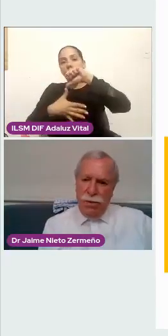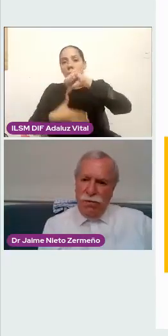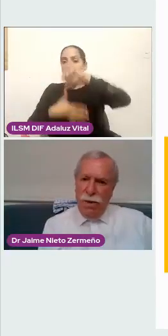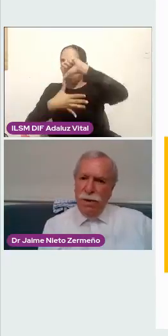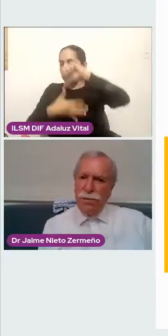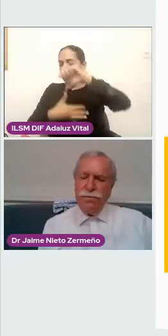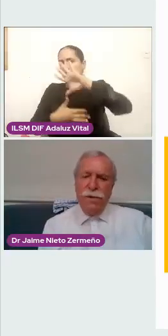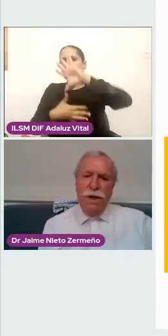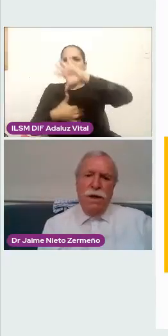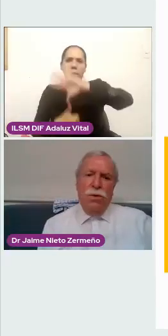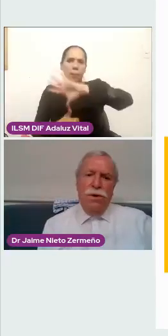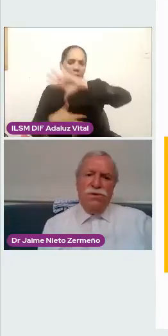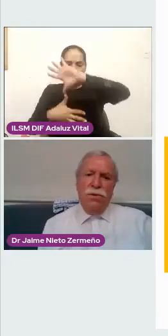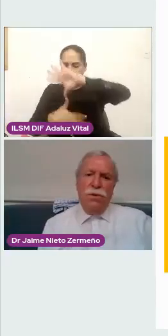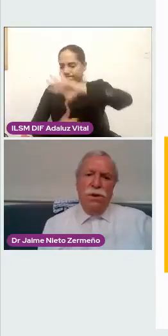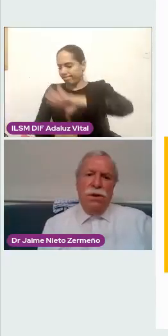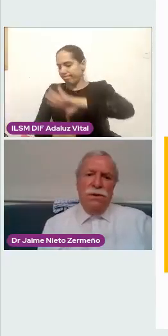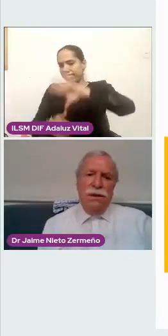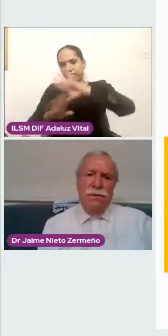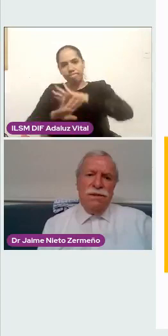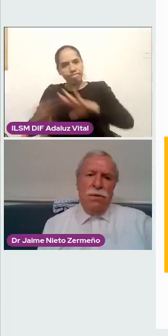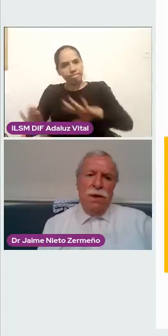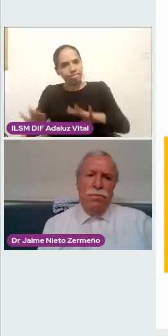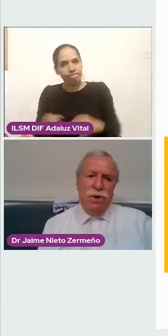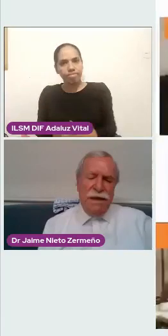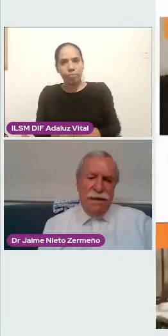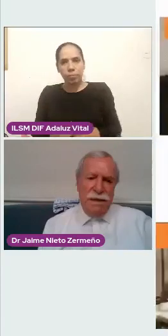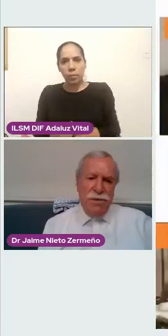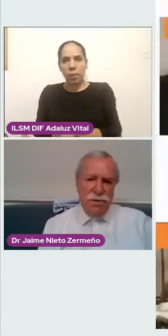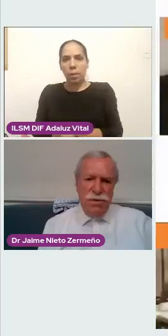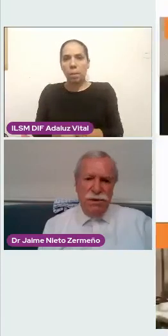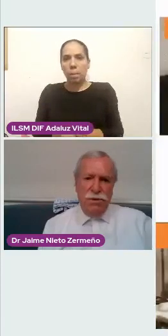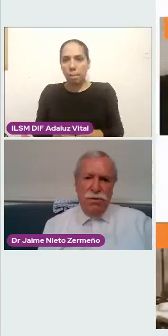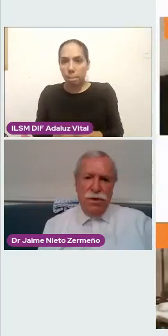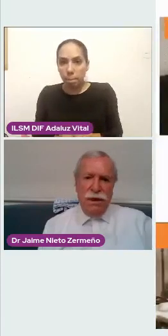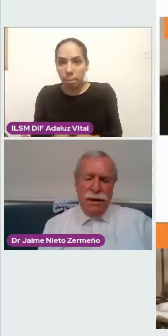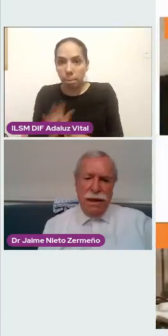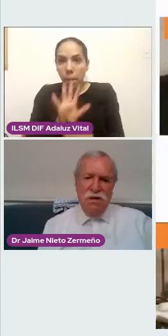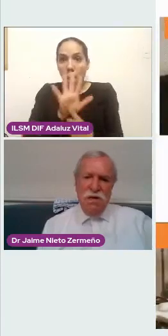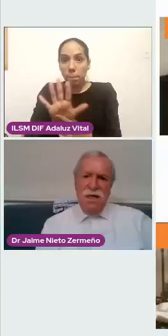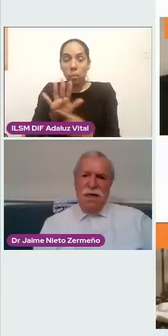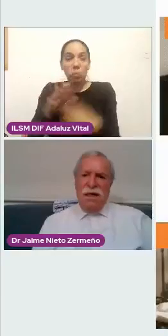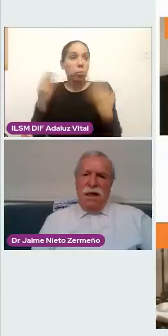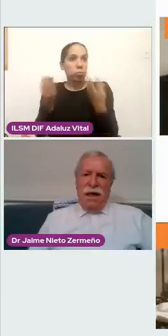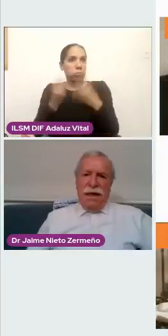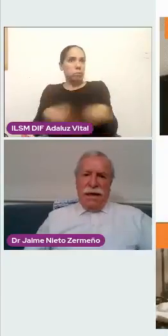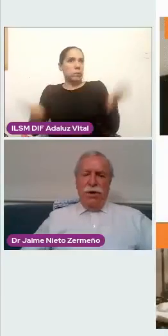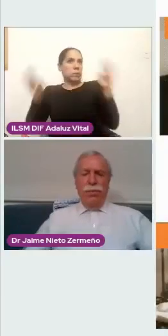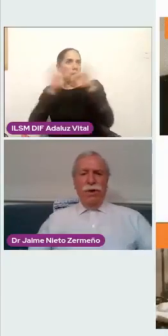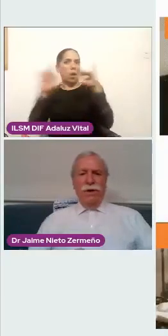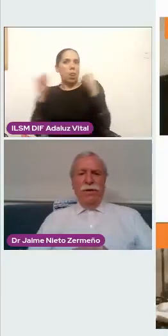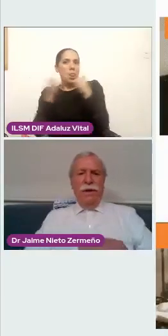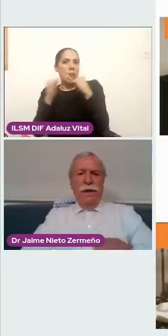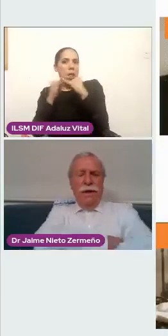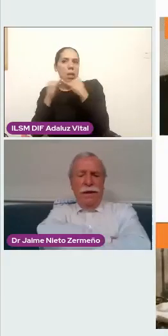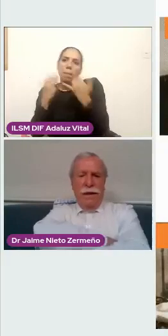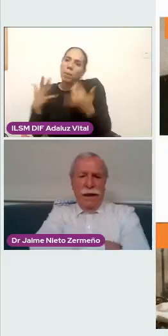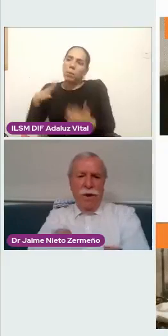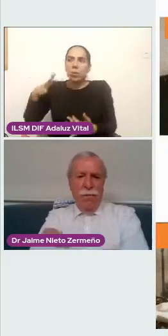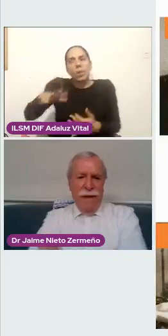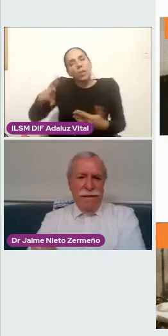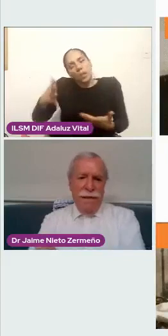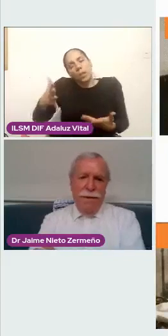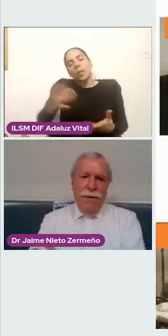La siguiente, por favor. Con esto establezco la importancia de nuestro instituto en general. Aquí hay un poquito de